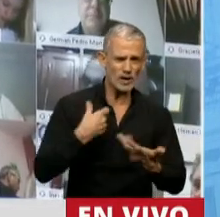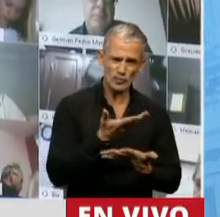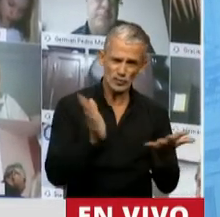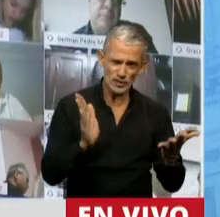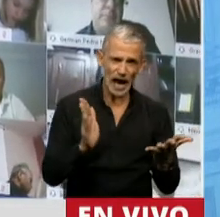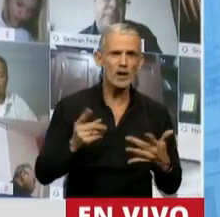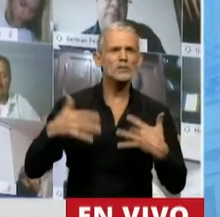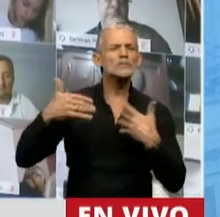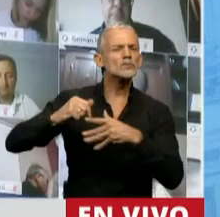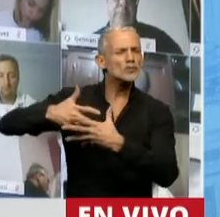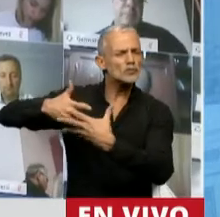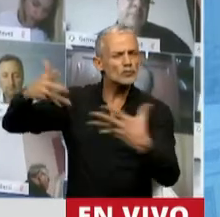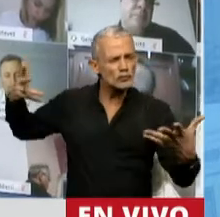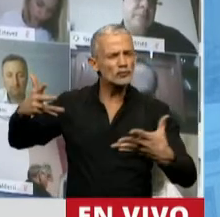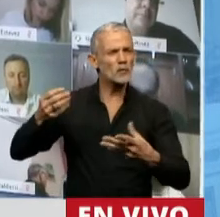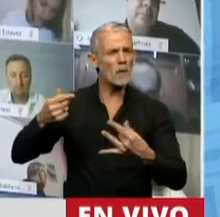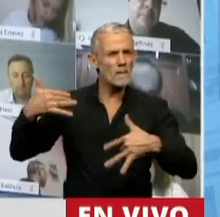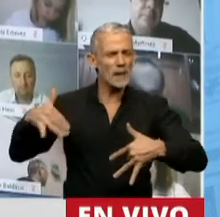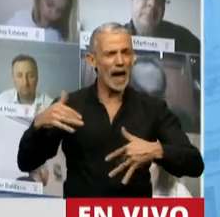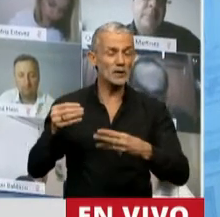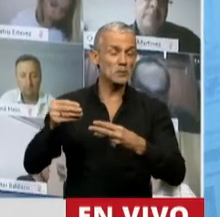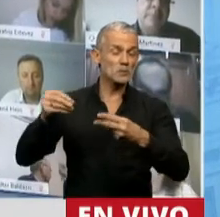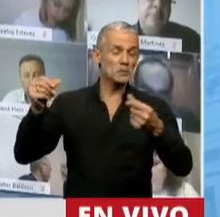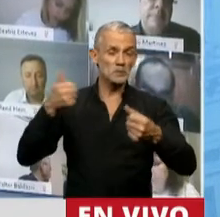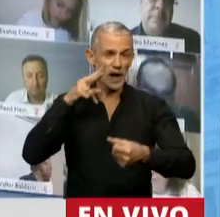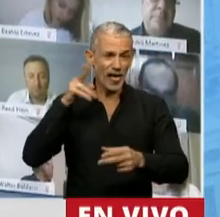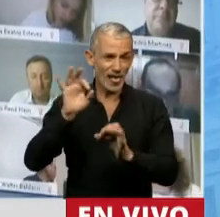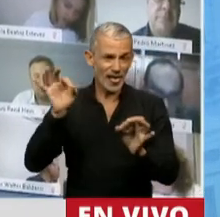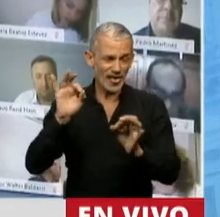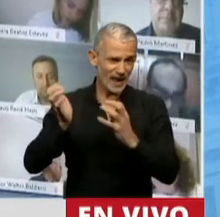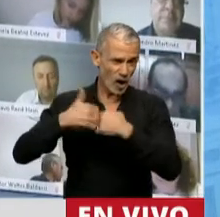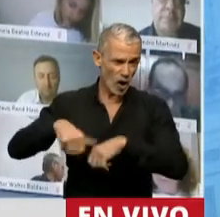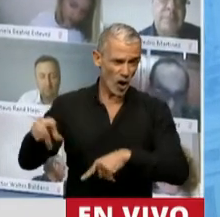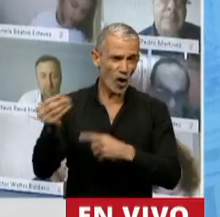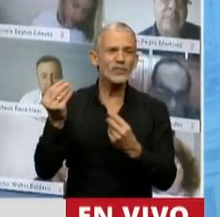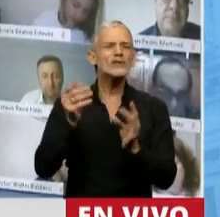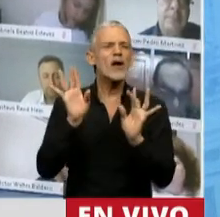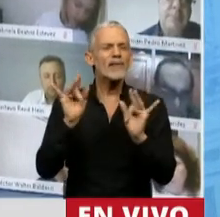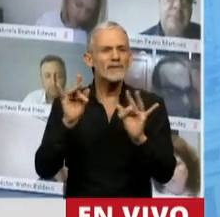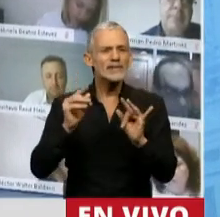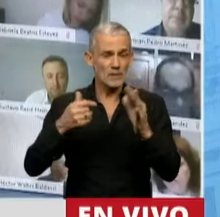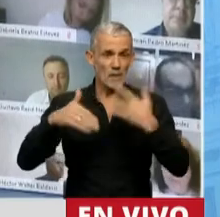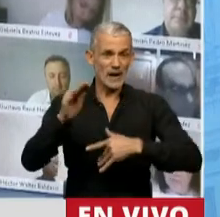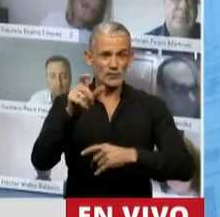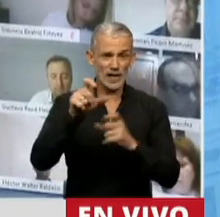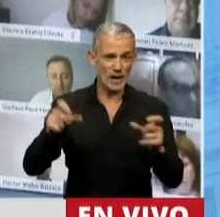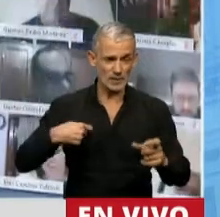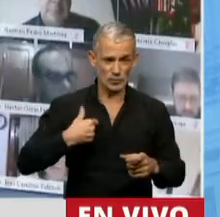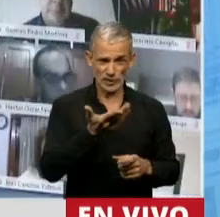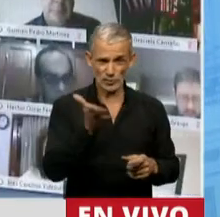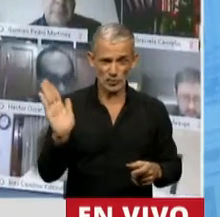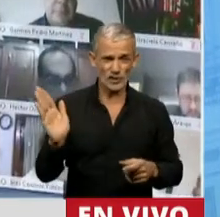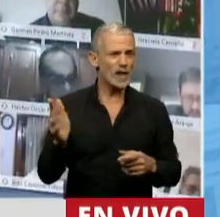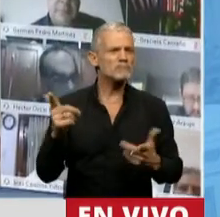su escala y de su magnitud, suele estar invisibilizado y esto hace difícil para la mayor parte de nuestra sociedad